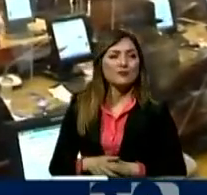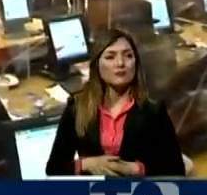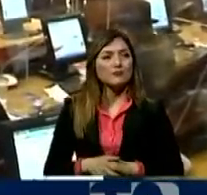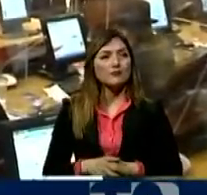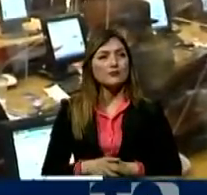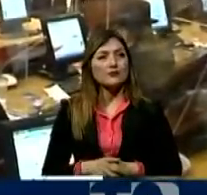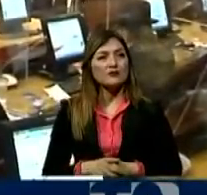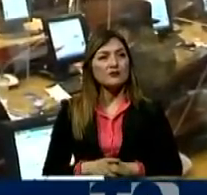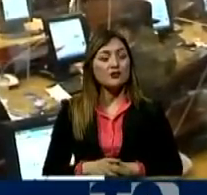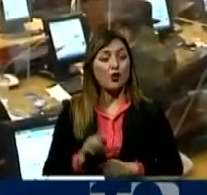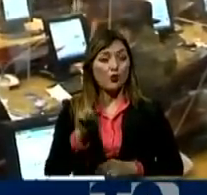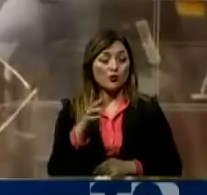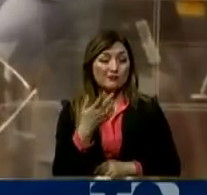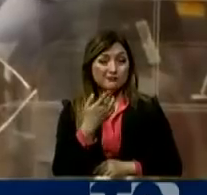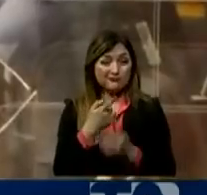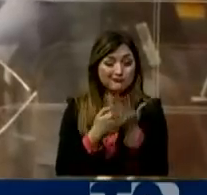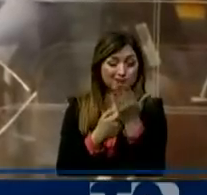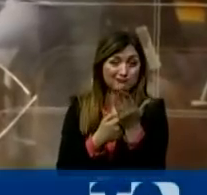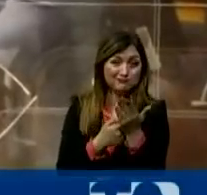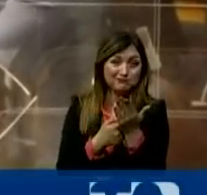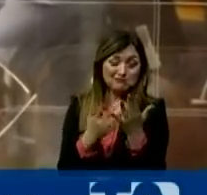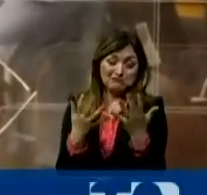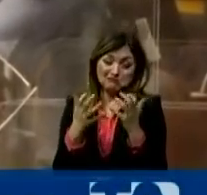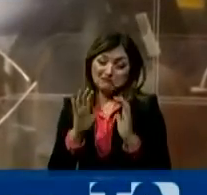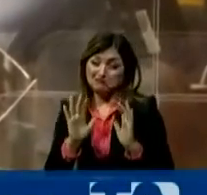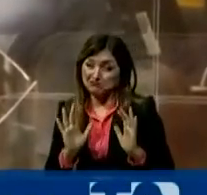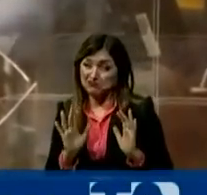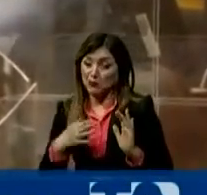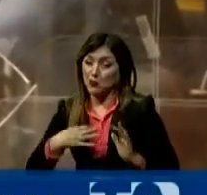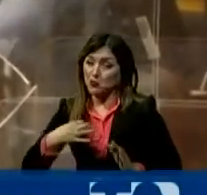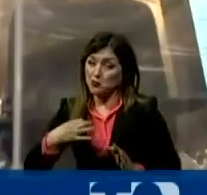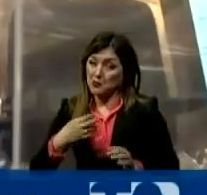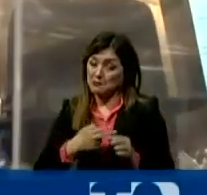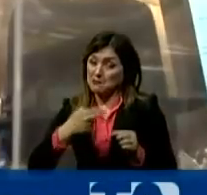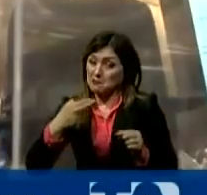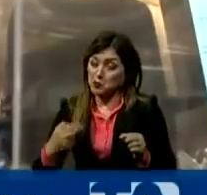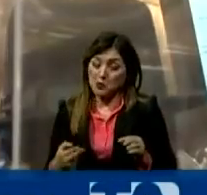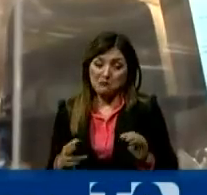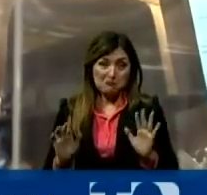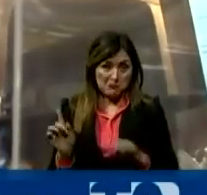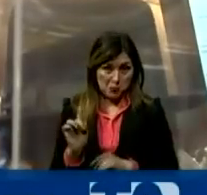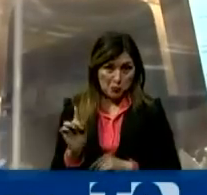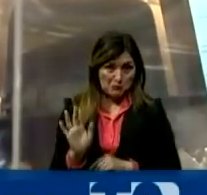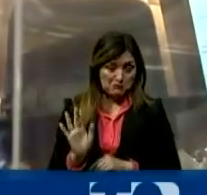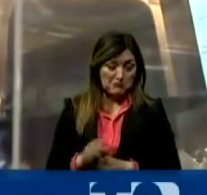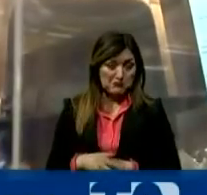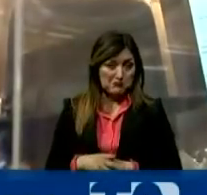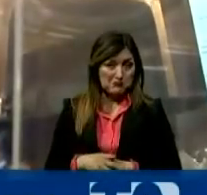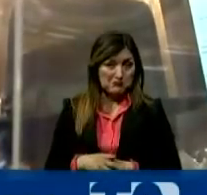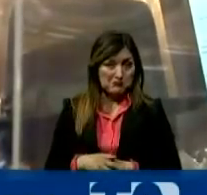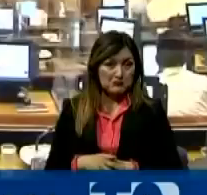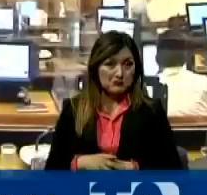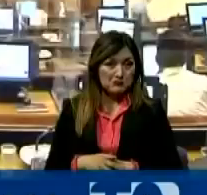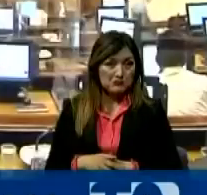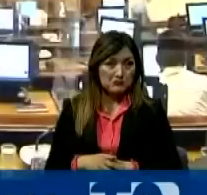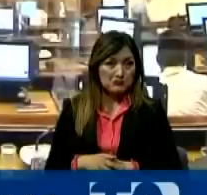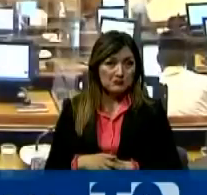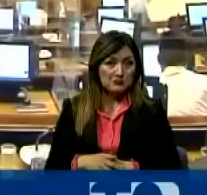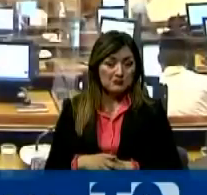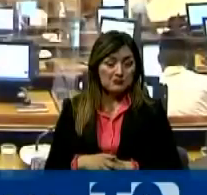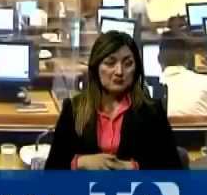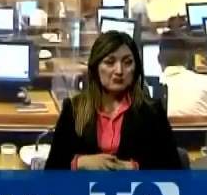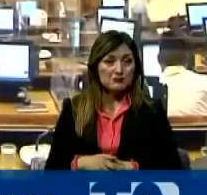concepto del analizar, quizás, más bien por voluntad propia, dar el paso a costado, renunciar a su cargo como Presidenta de la Asamblea?